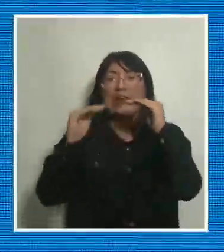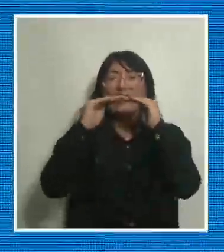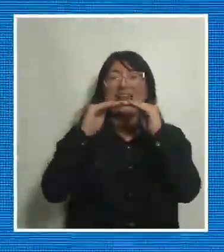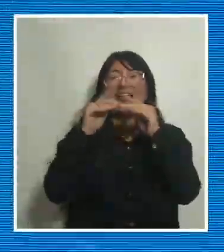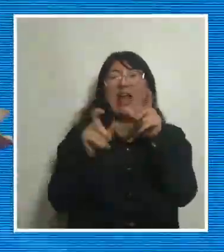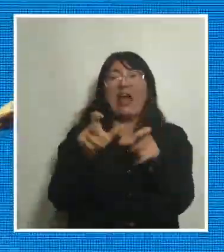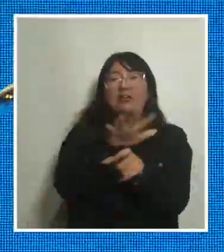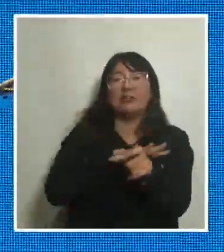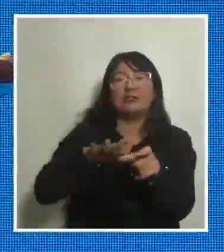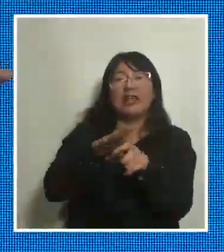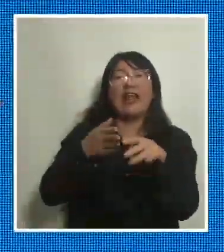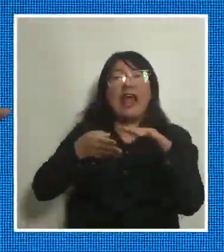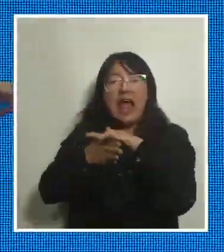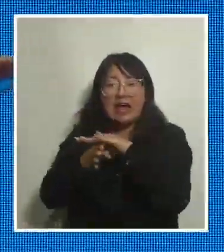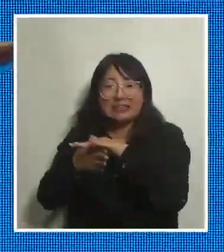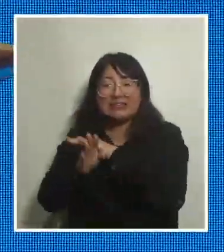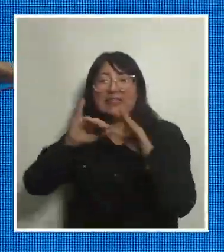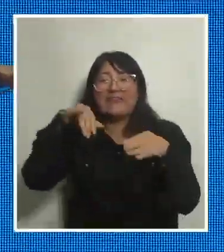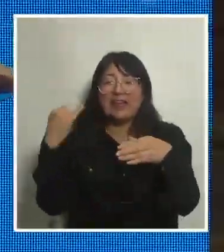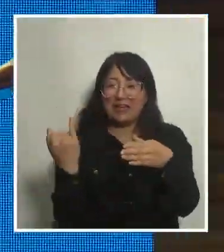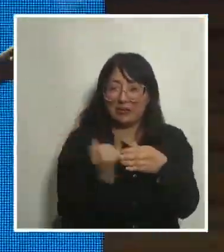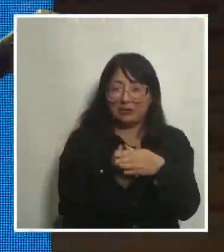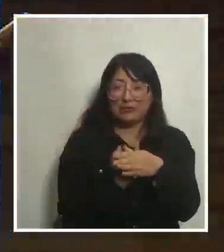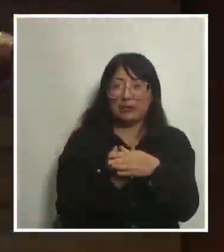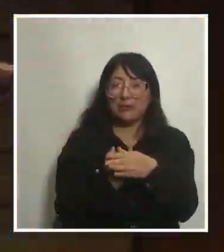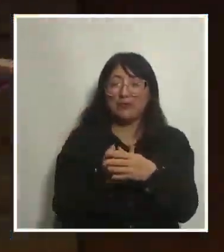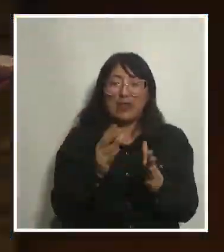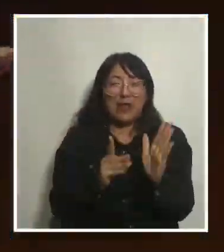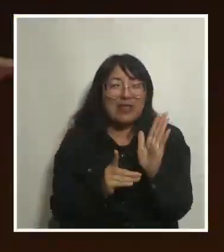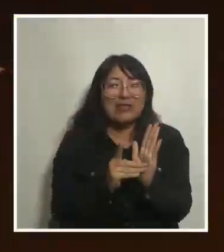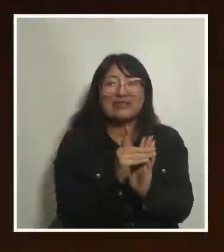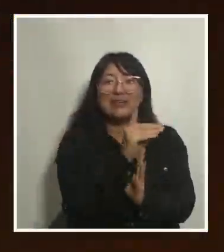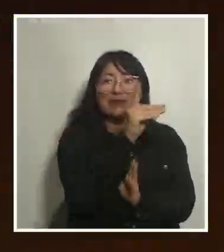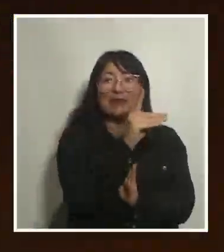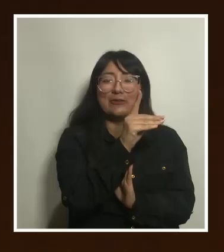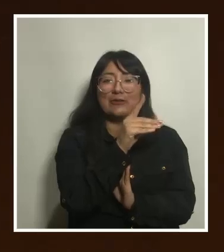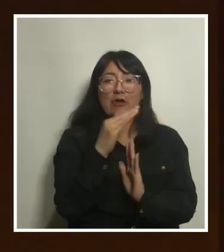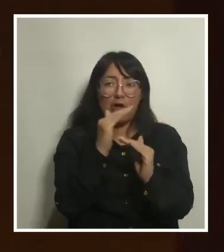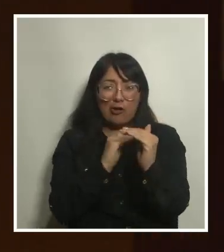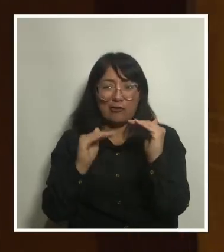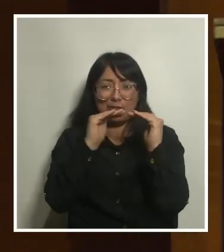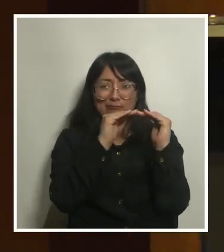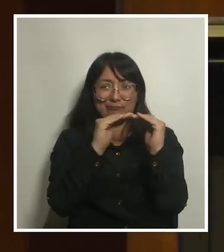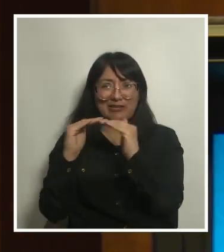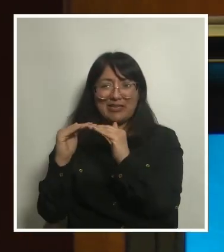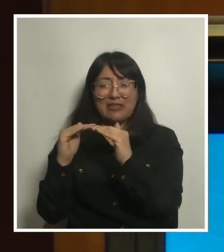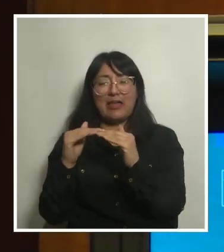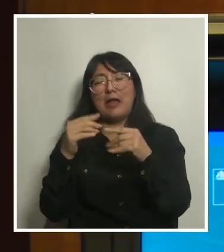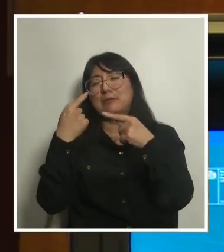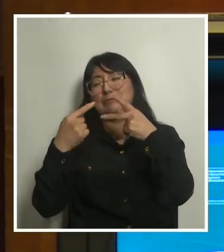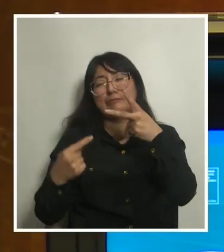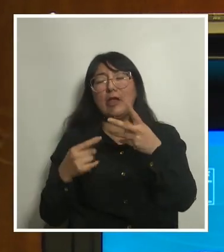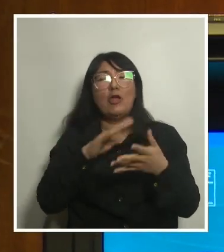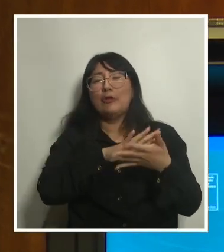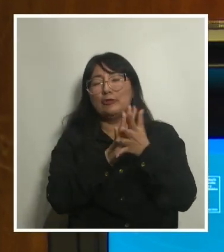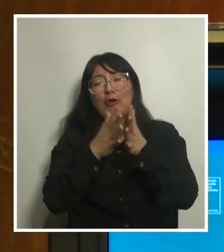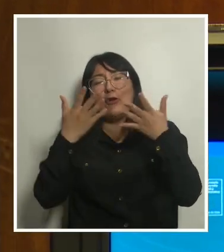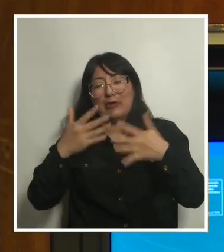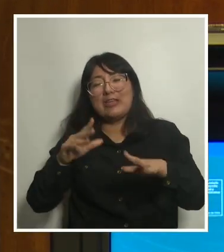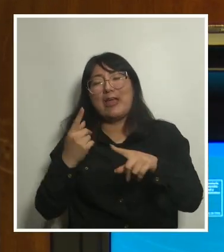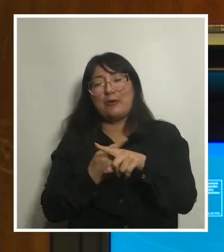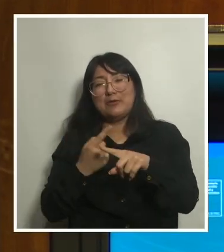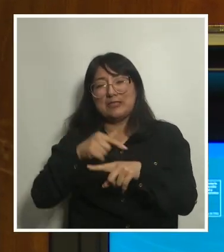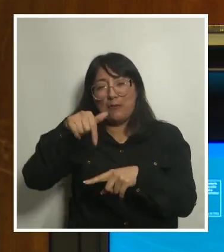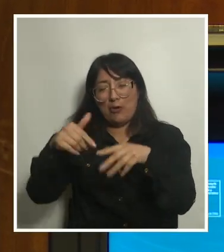accesible, con inclusión, con desarrollo, con equidad. En fin, todo lo que hemos hablado durante esta